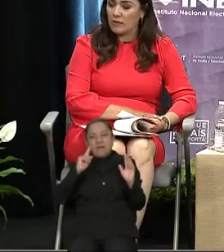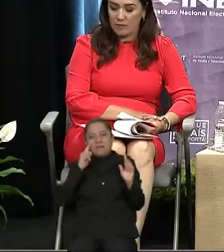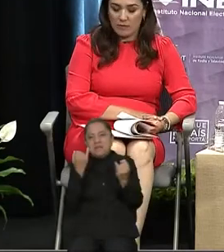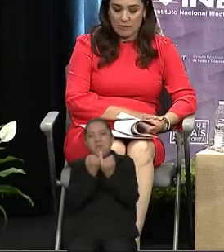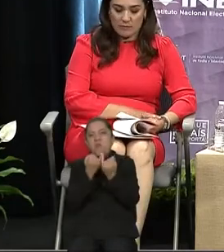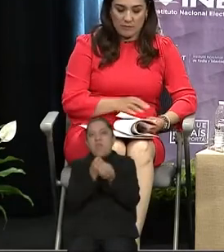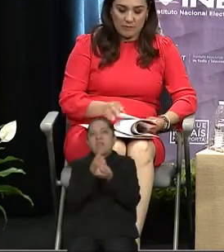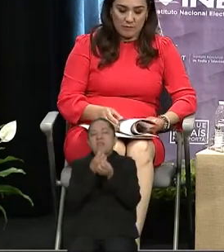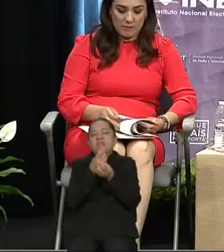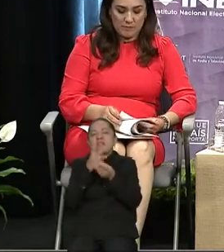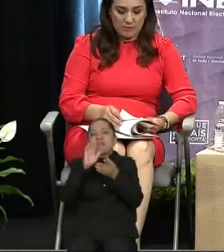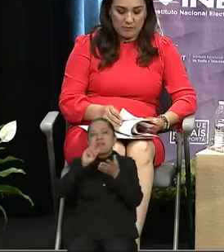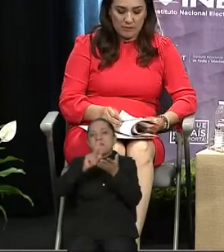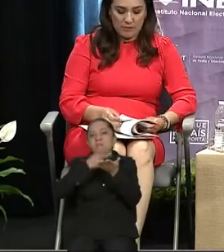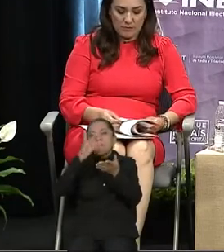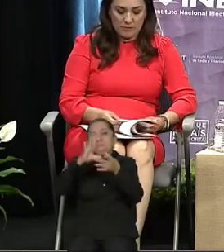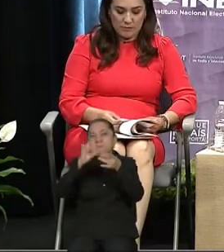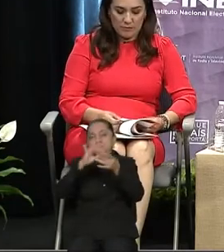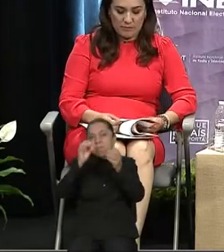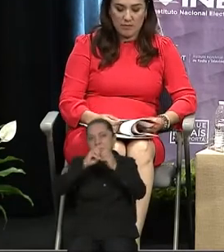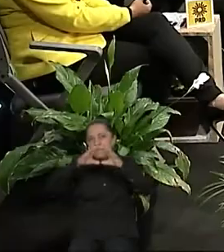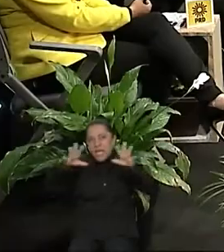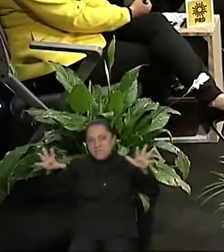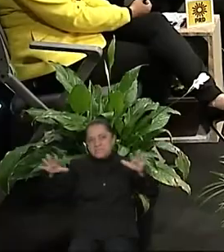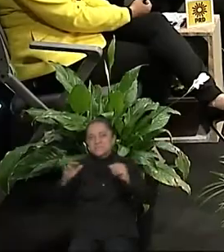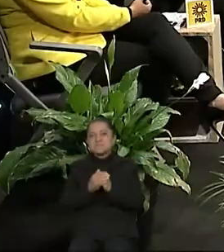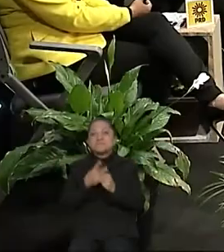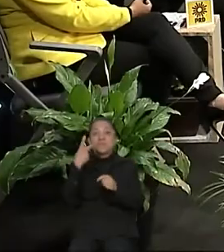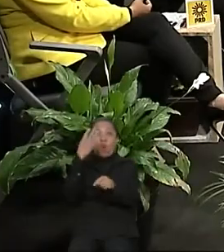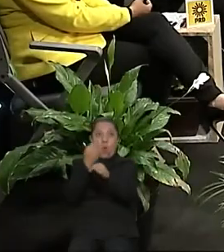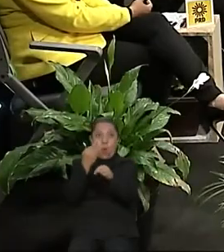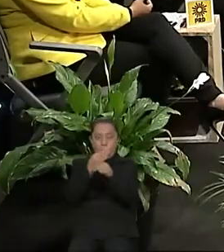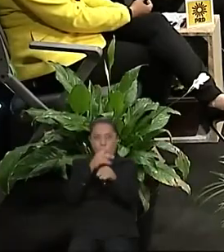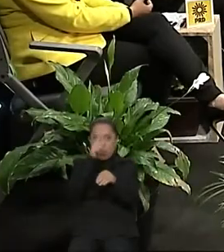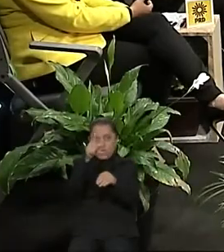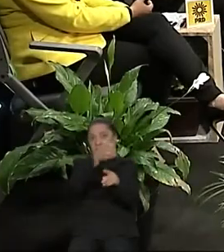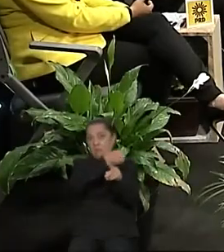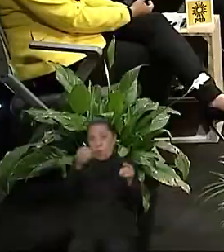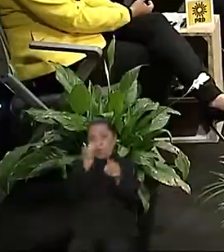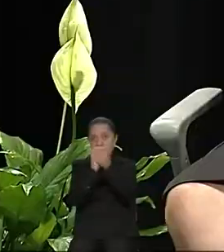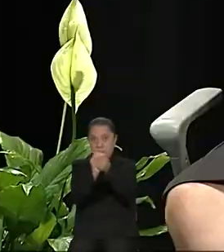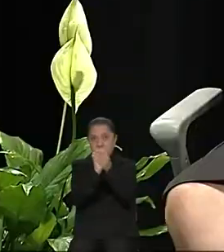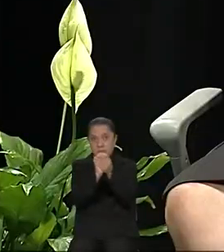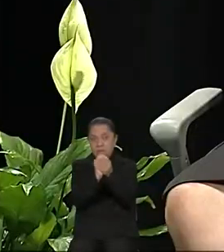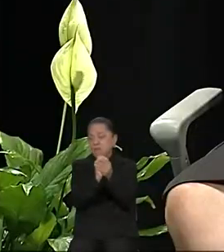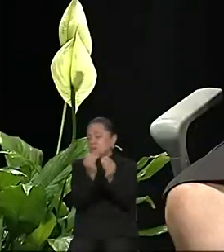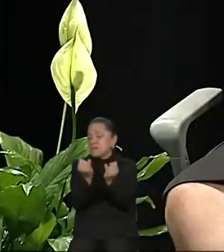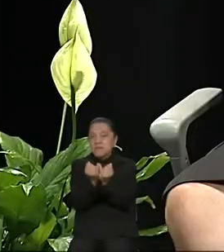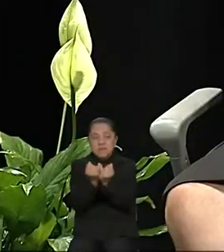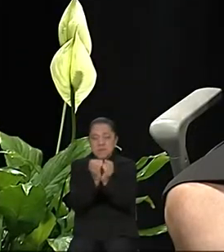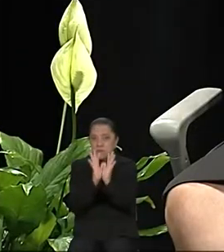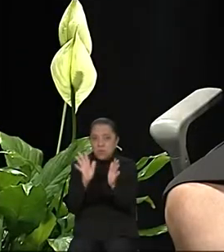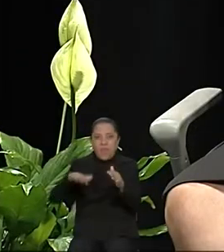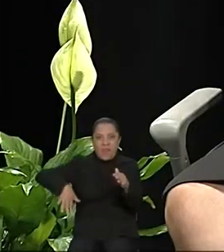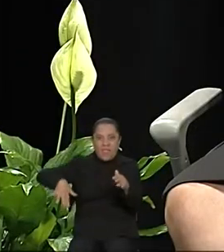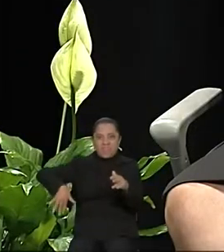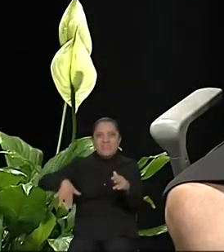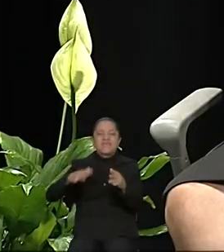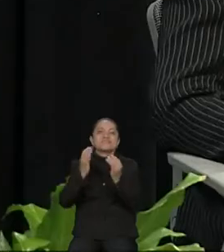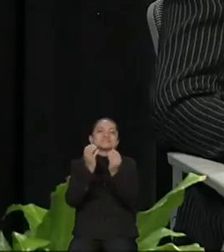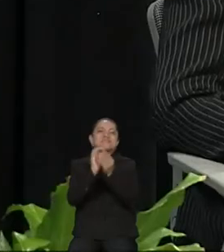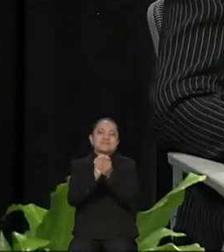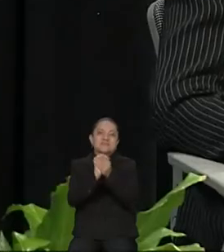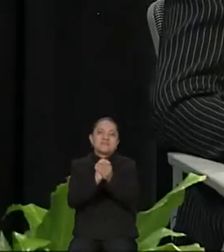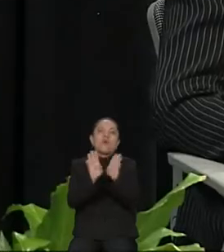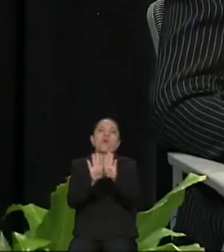momento, este último momento de la tercera ronda temática, es de acuerdo al sorteo que se realizó y como estuvieron participando